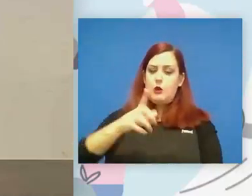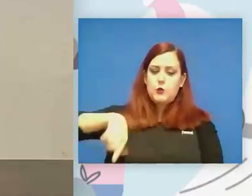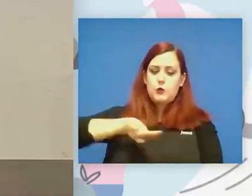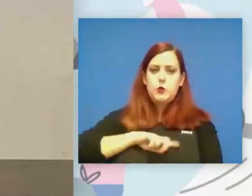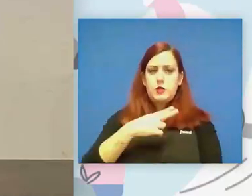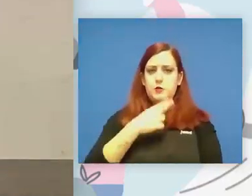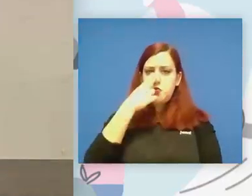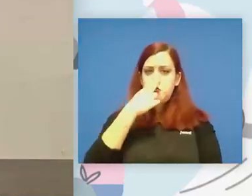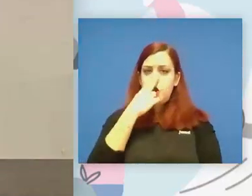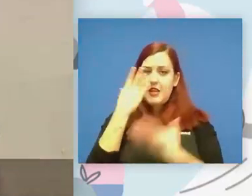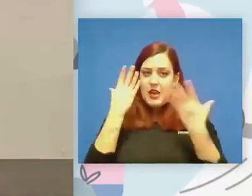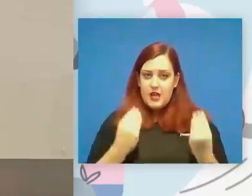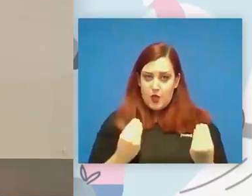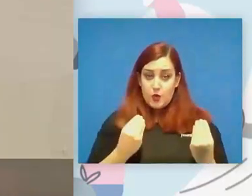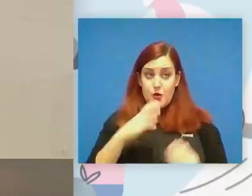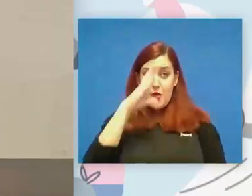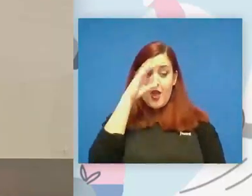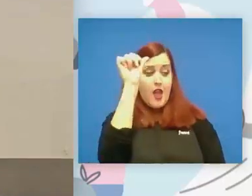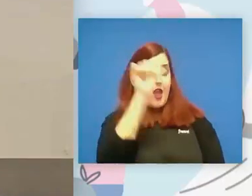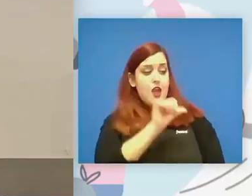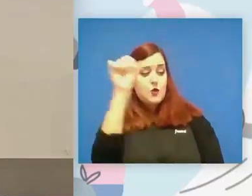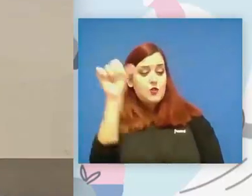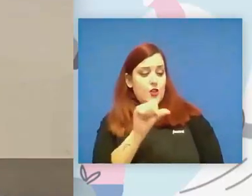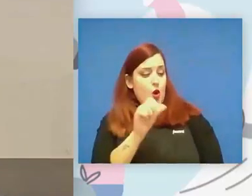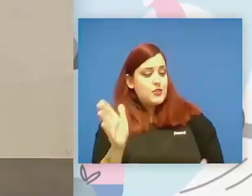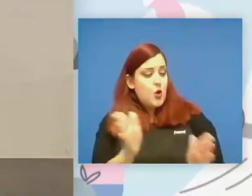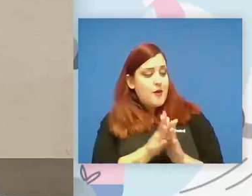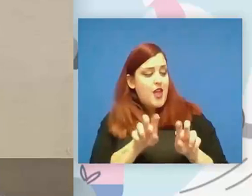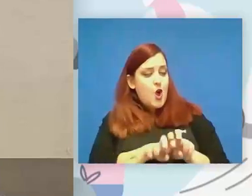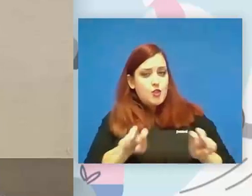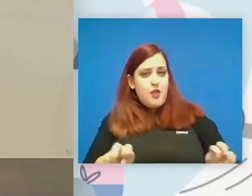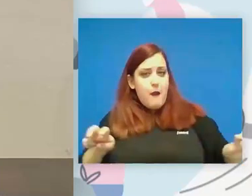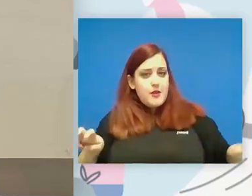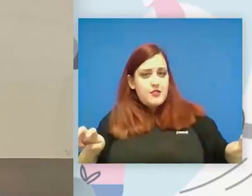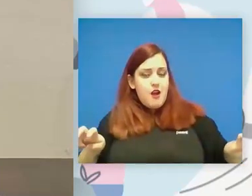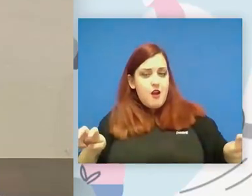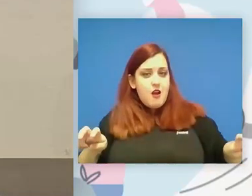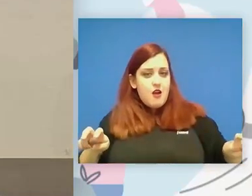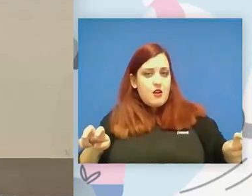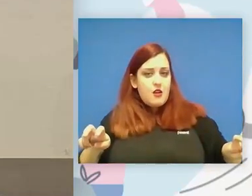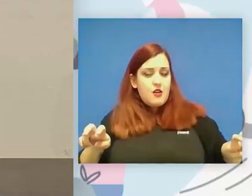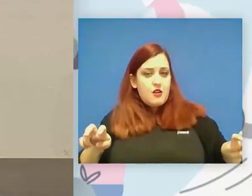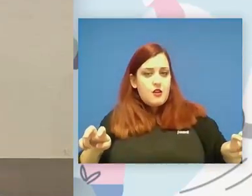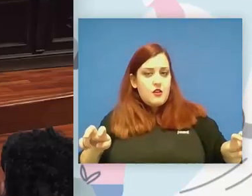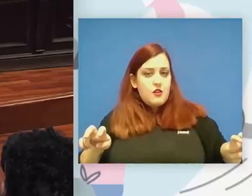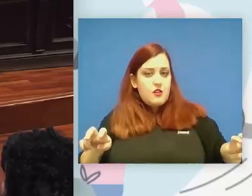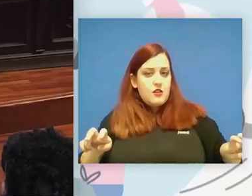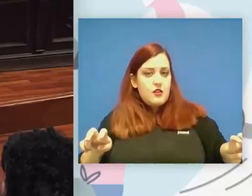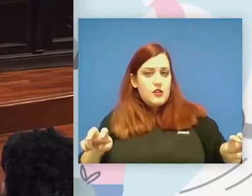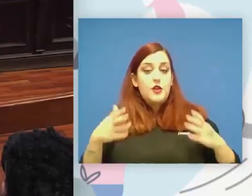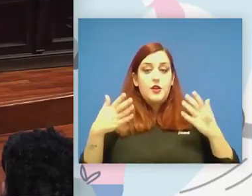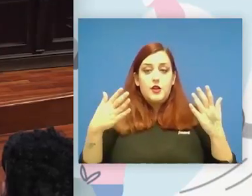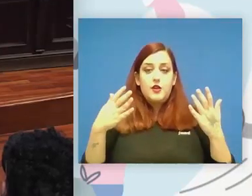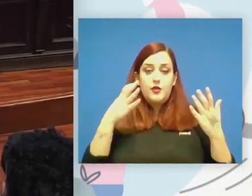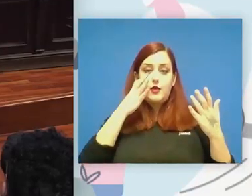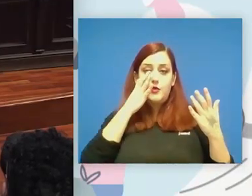la verdad es que escuchando a a mis compañeros de de mesa pues la la parte